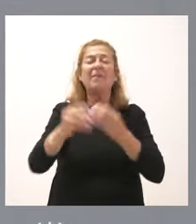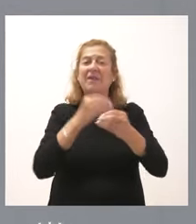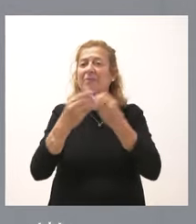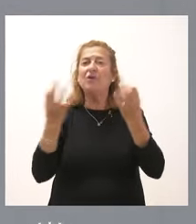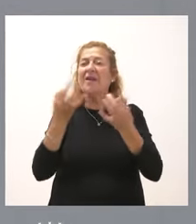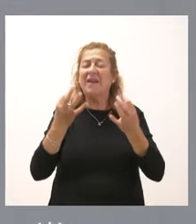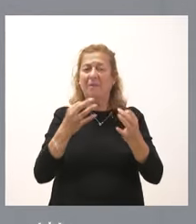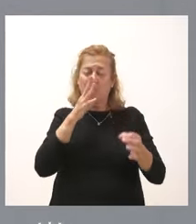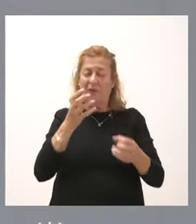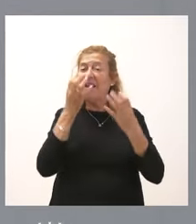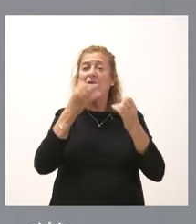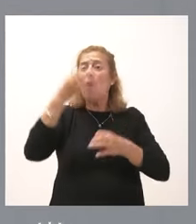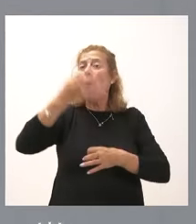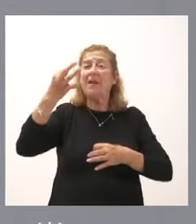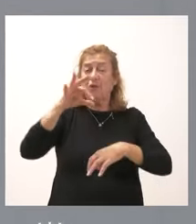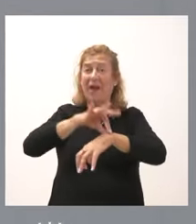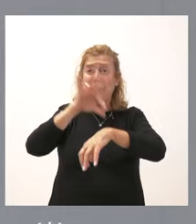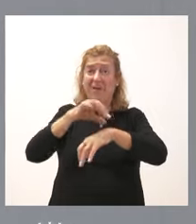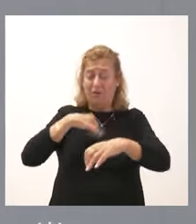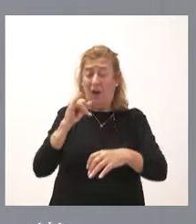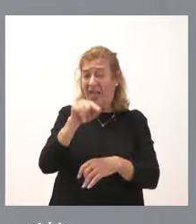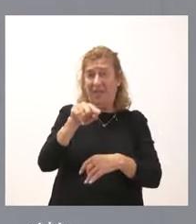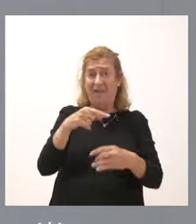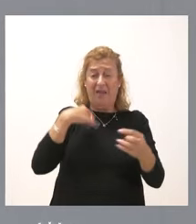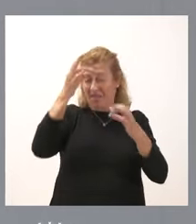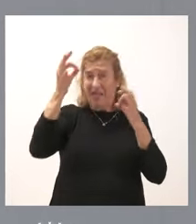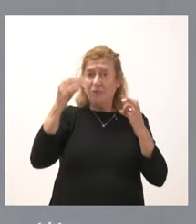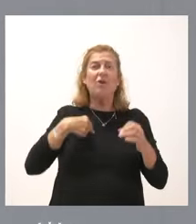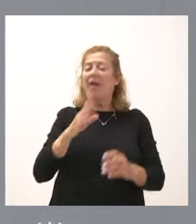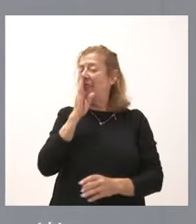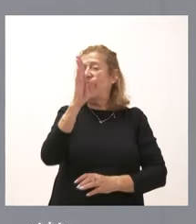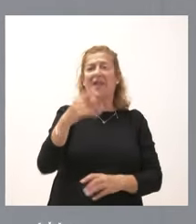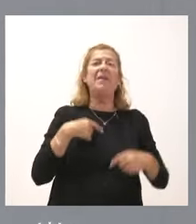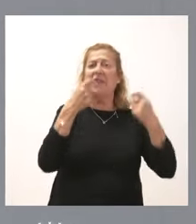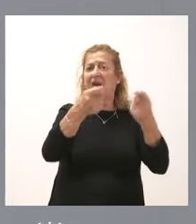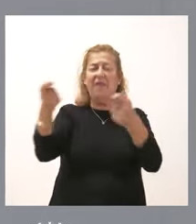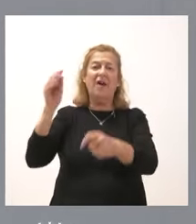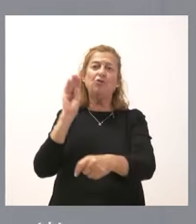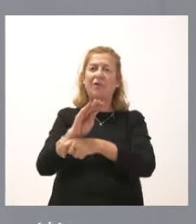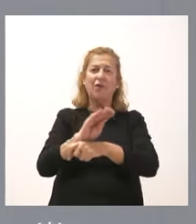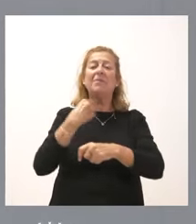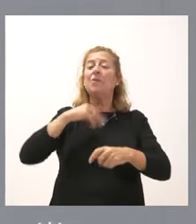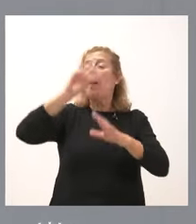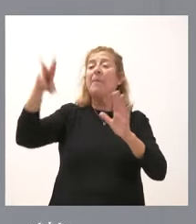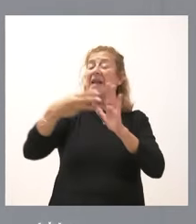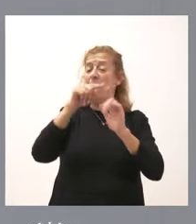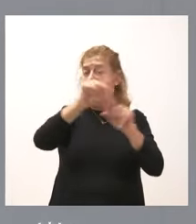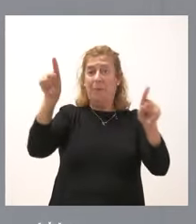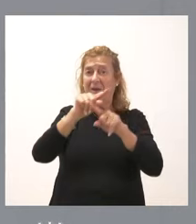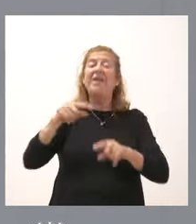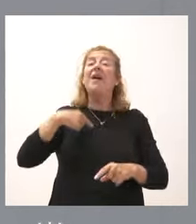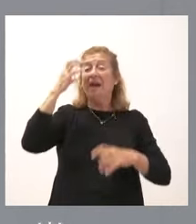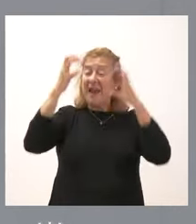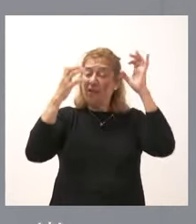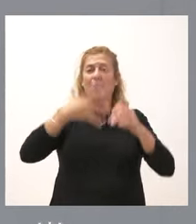declaración obligatoria de la enfermedad los datos del ganadero, se otorga directamente la subvención que consta en la página web y el ganadero pueda dar su